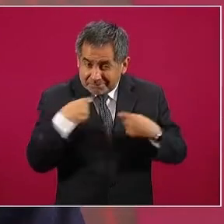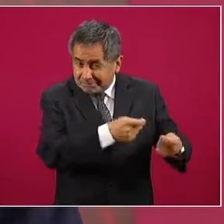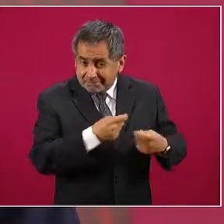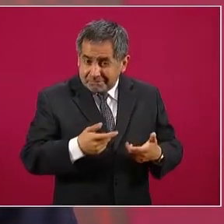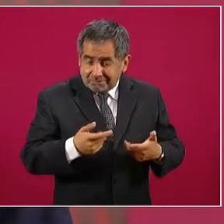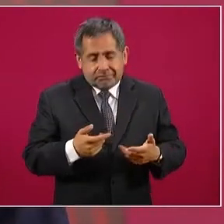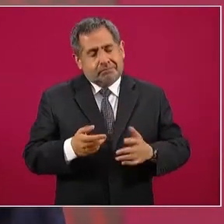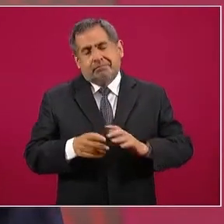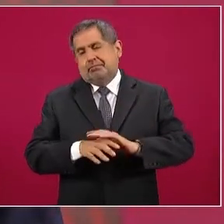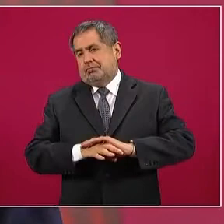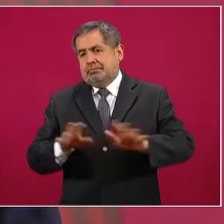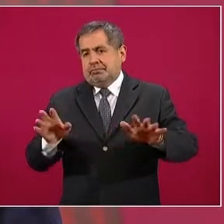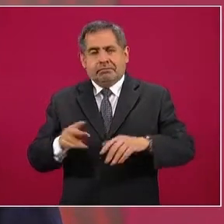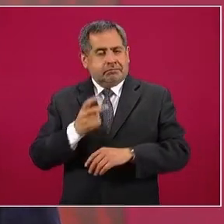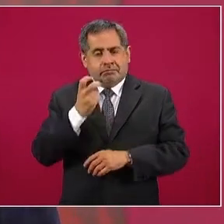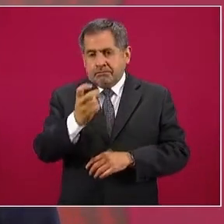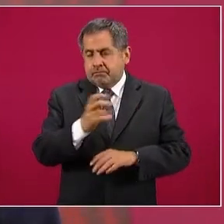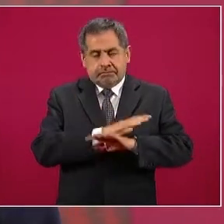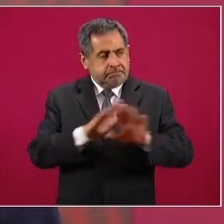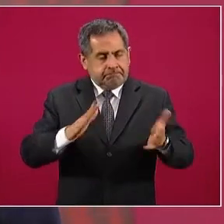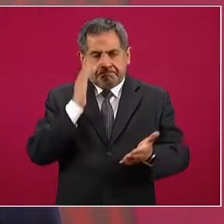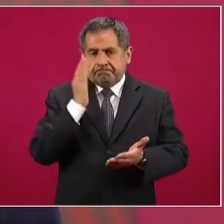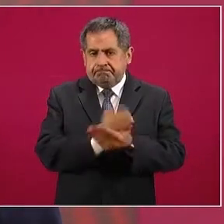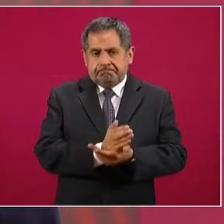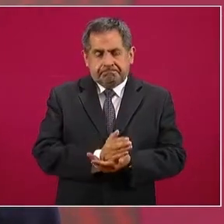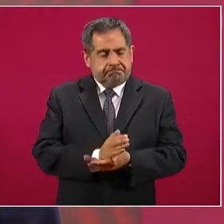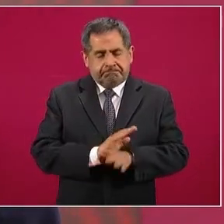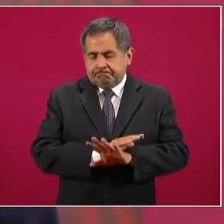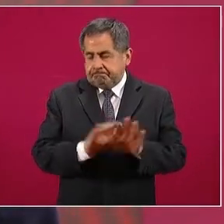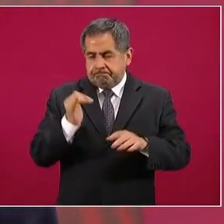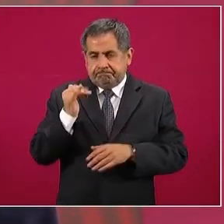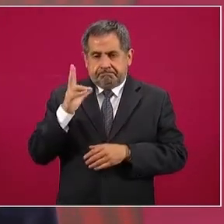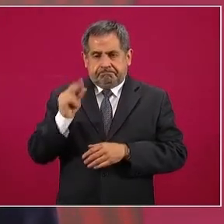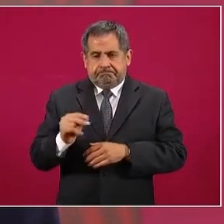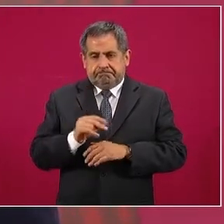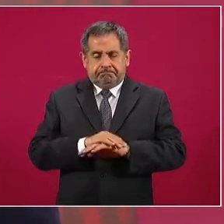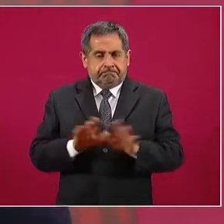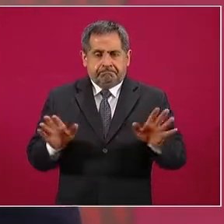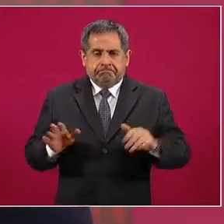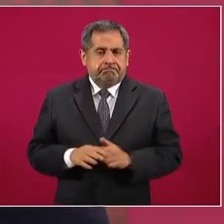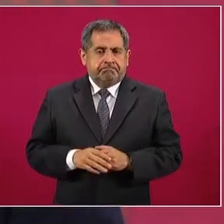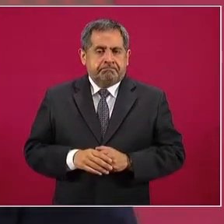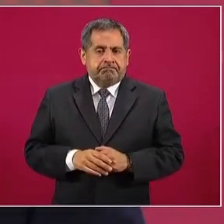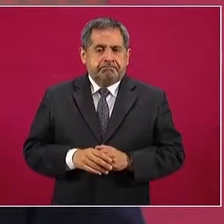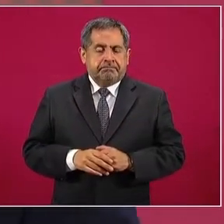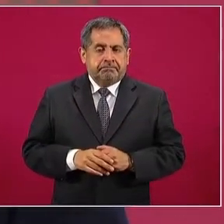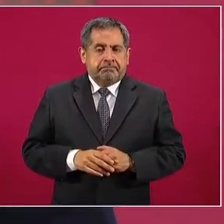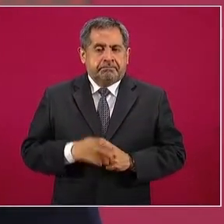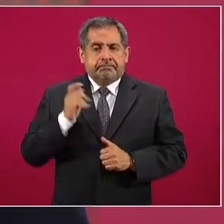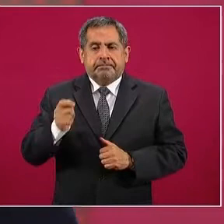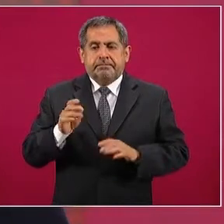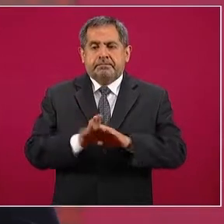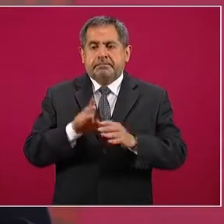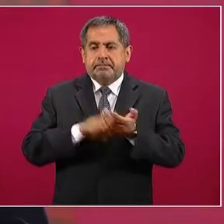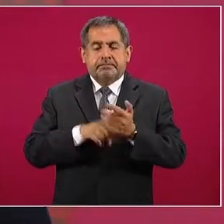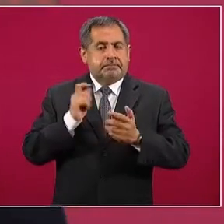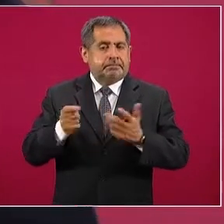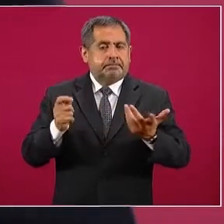Eso ya no debe de seguir existiendo, solamente que